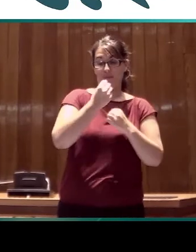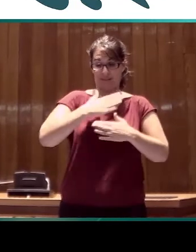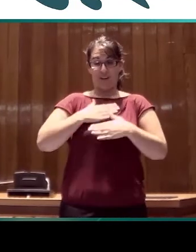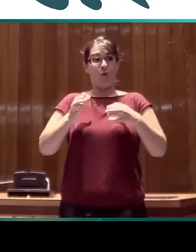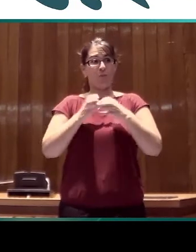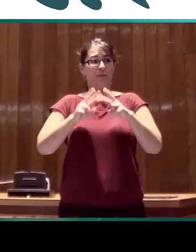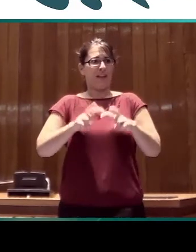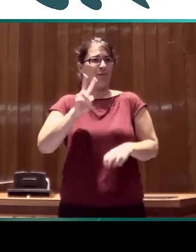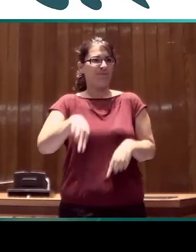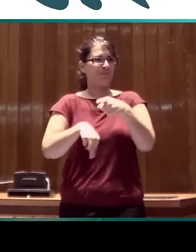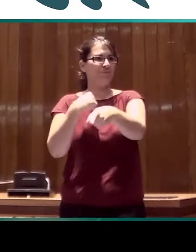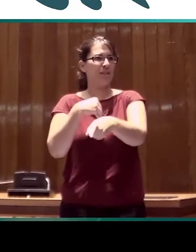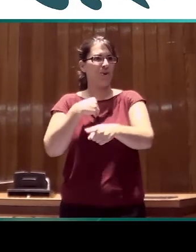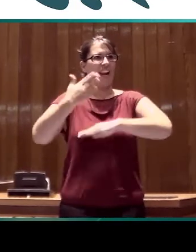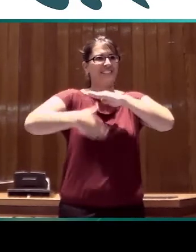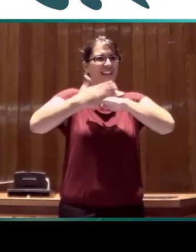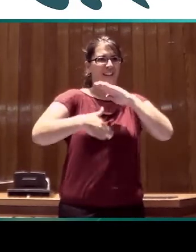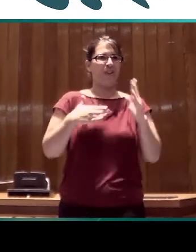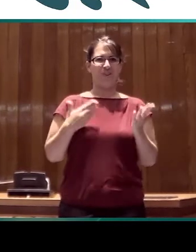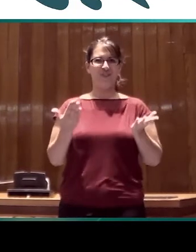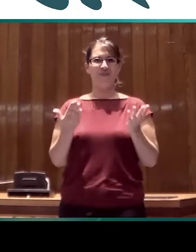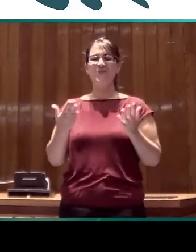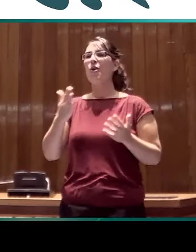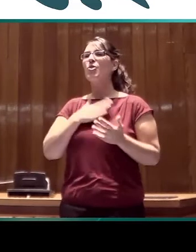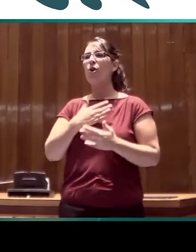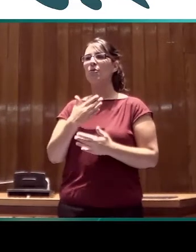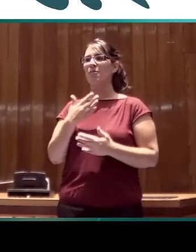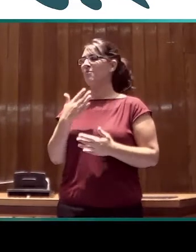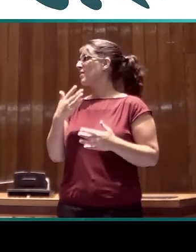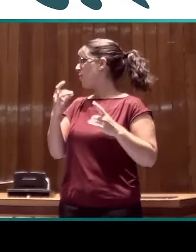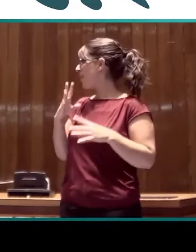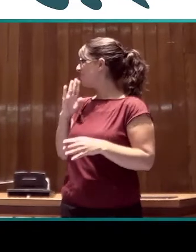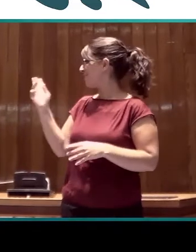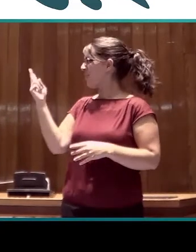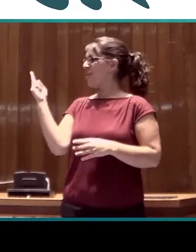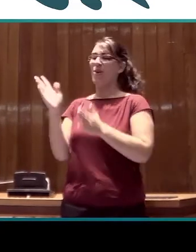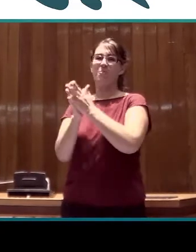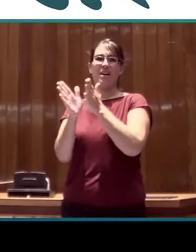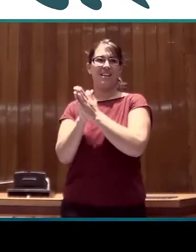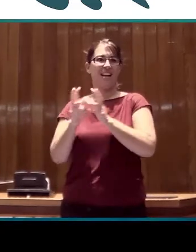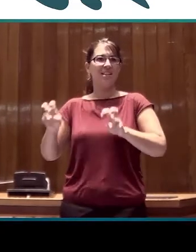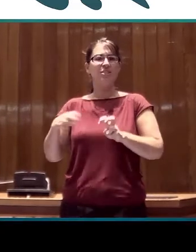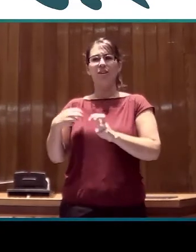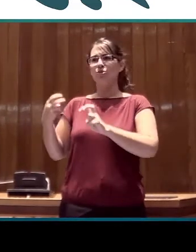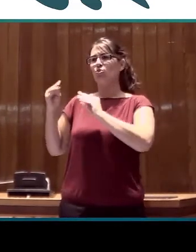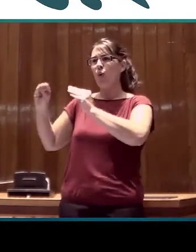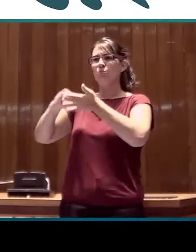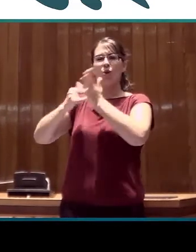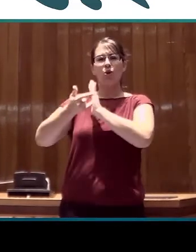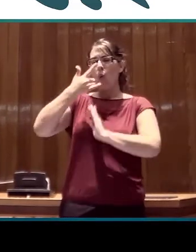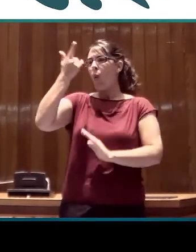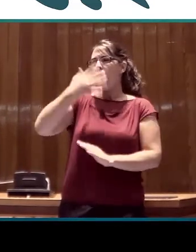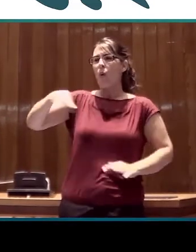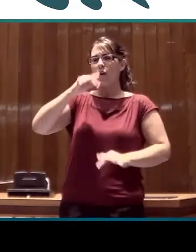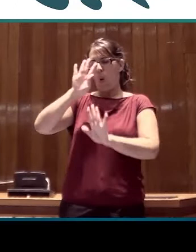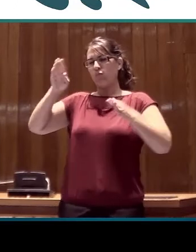investigación. Yo no voy a presentaros aquí, como mis dos colegas y compañeras de mesa, grandes proyectos únicos y no